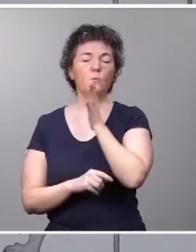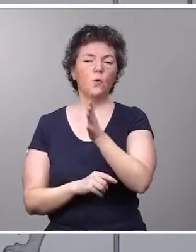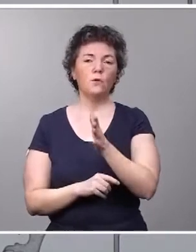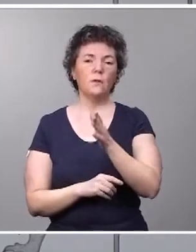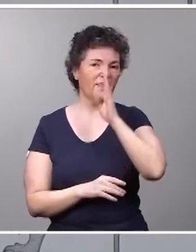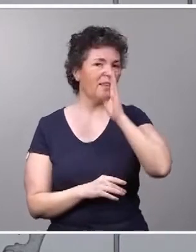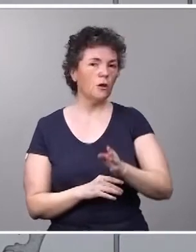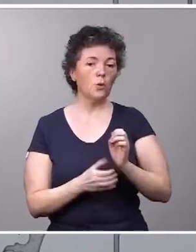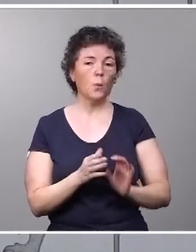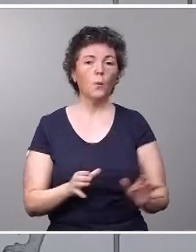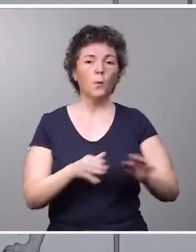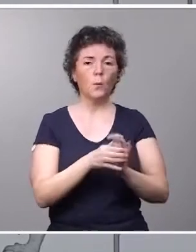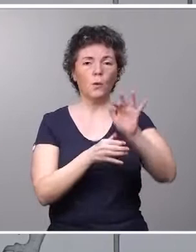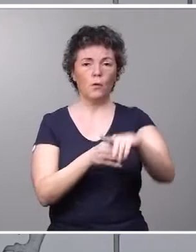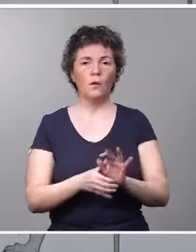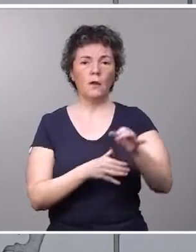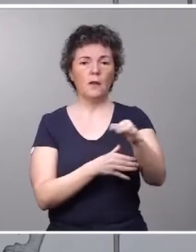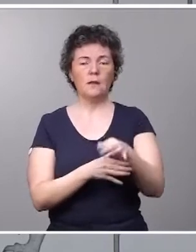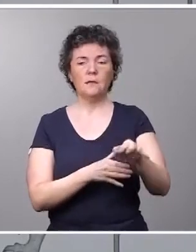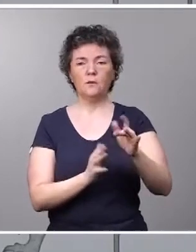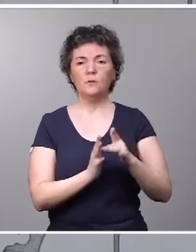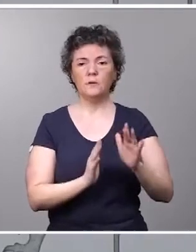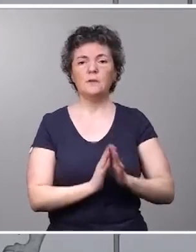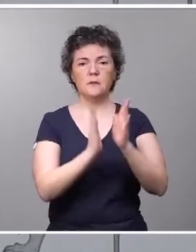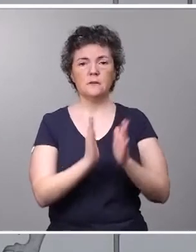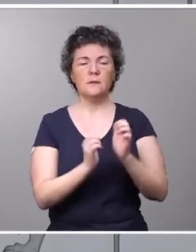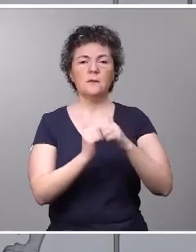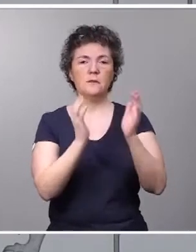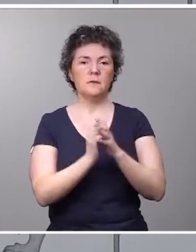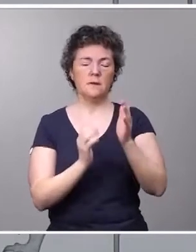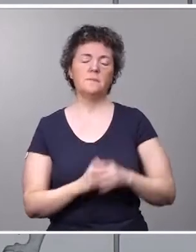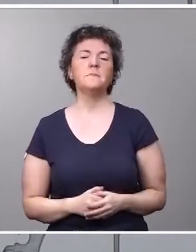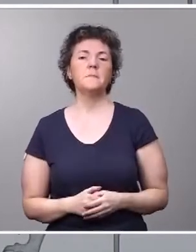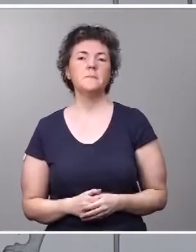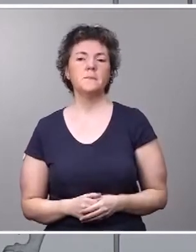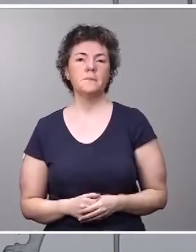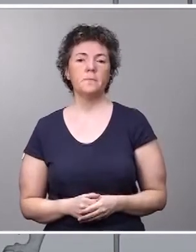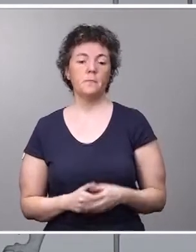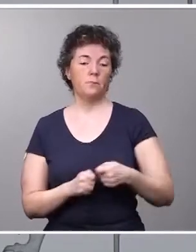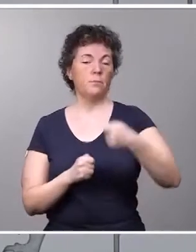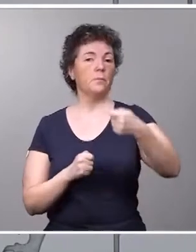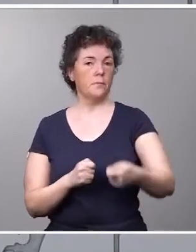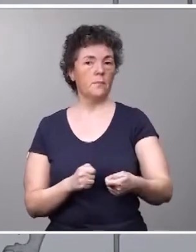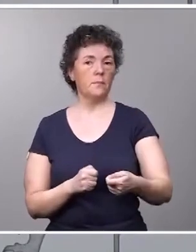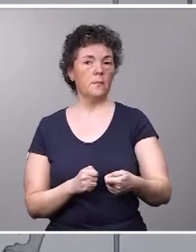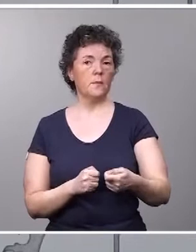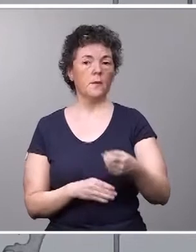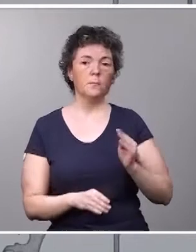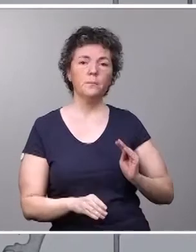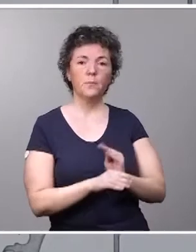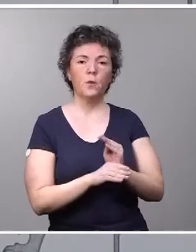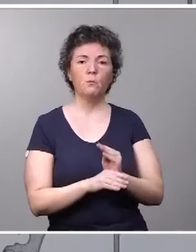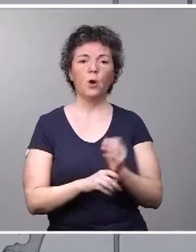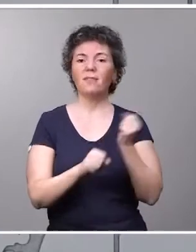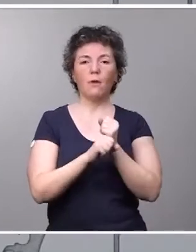erupción volcánica registrada en la zona de Cumbre Vieja de la Isla de la Palma, prorrogando, por tanto, la prestación por cese de actividad para los